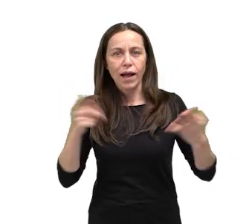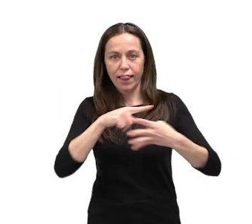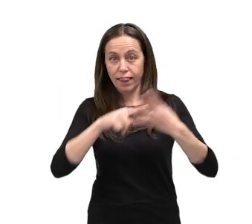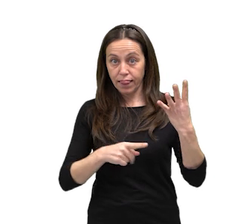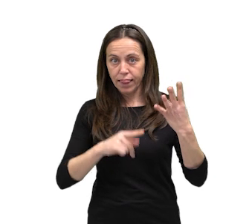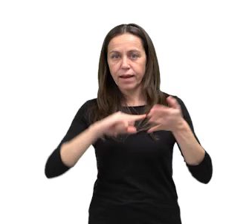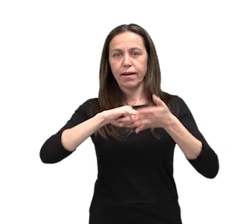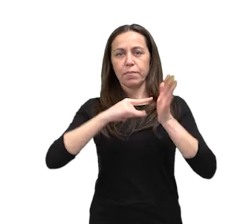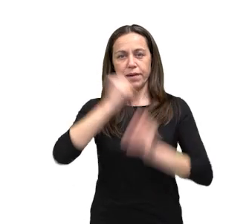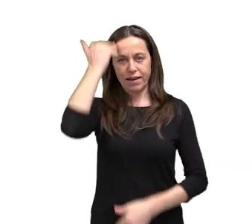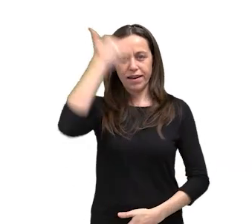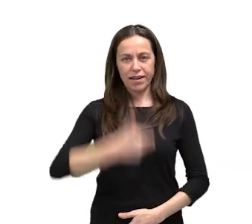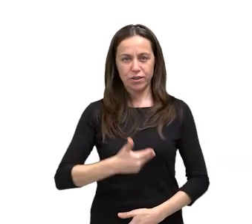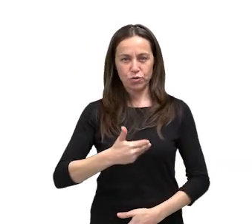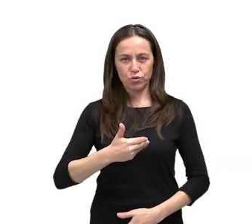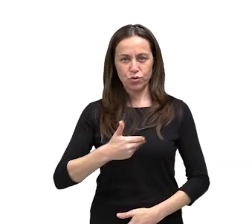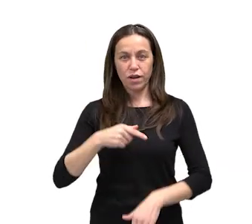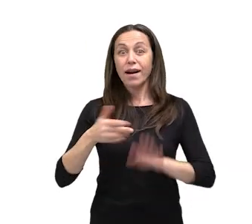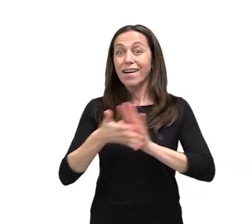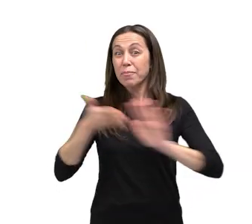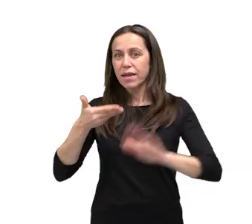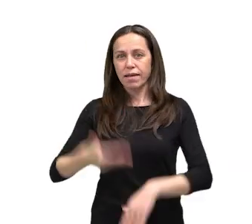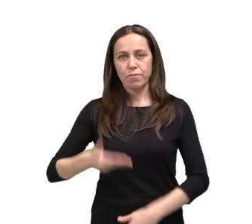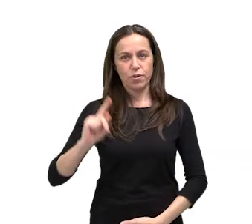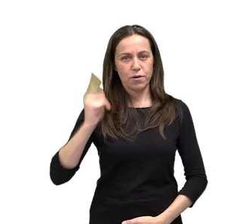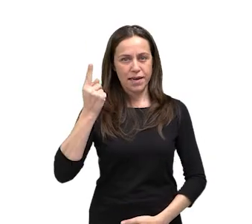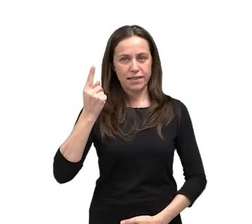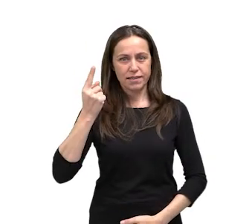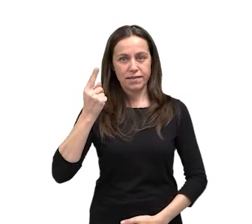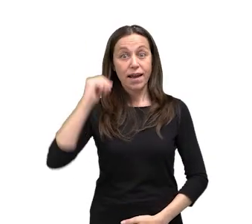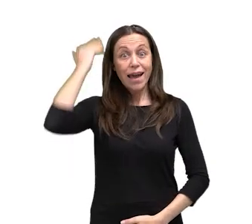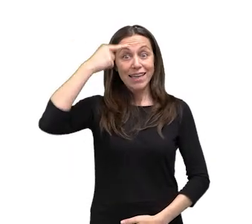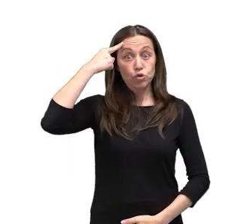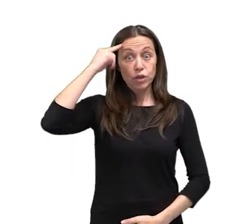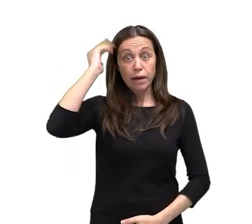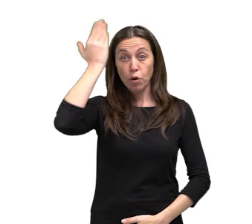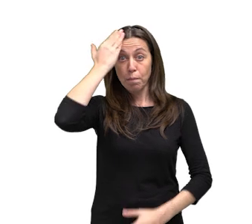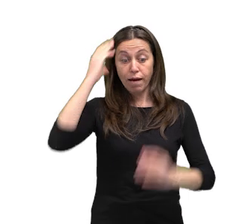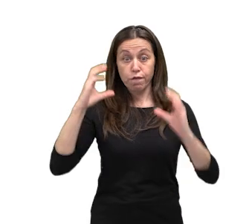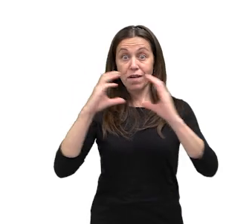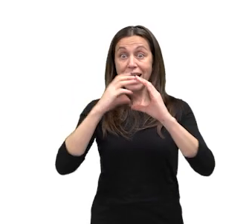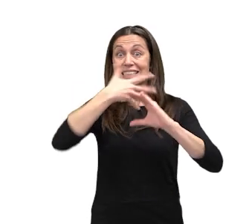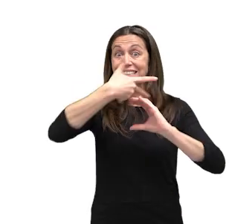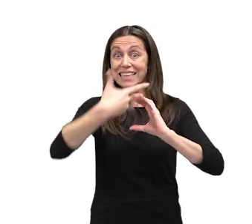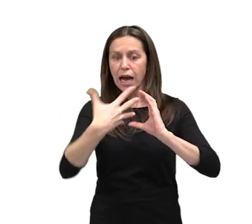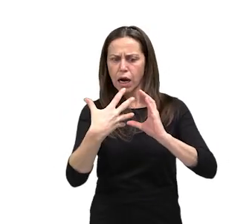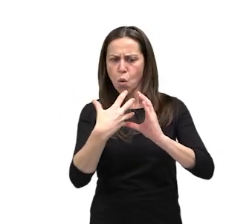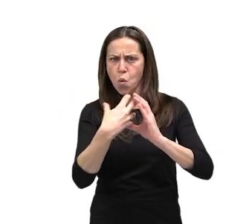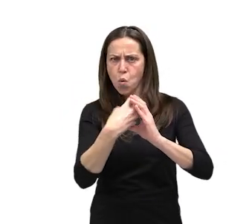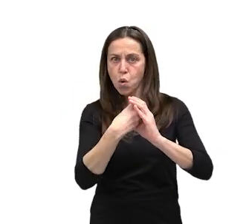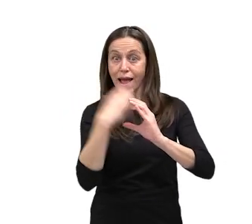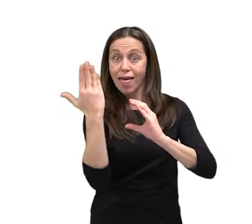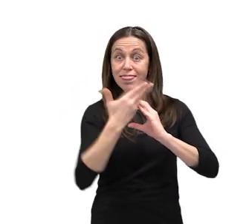Plan ictus Actuar con rapidez é crucial. As lesións producidas por esta alteración no fluxo sanguíneo cerebral